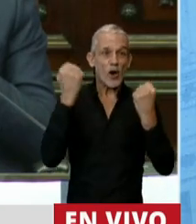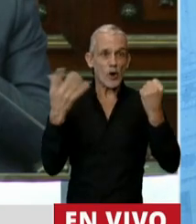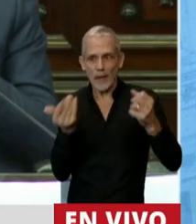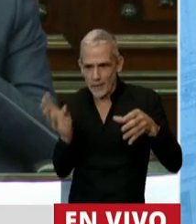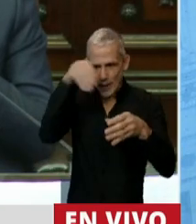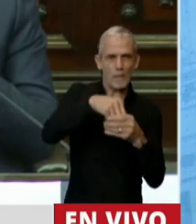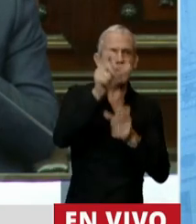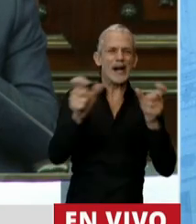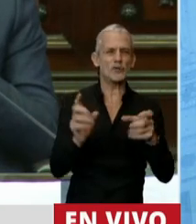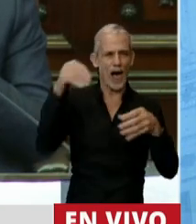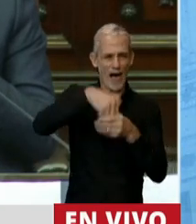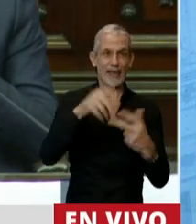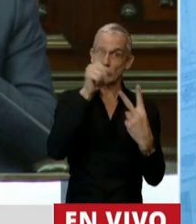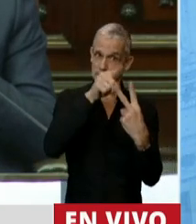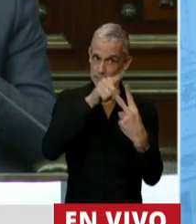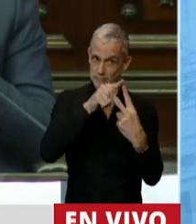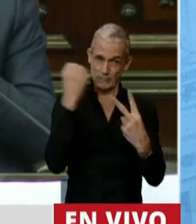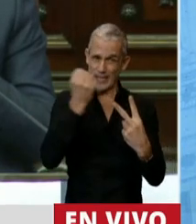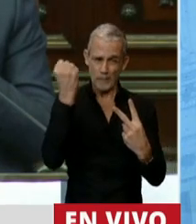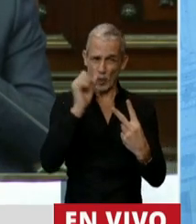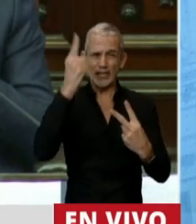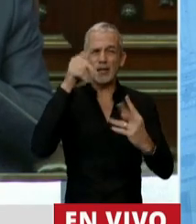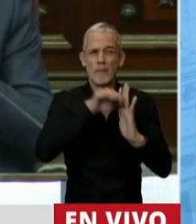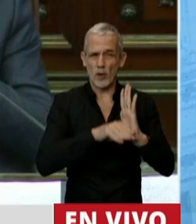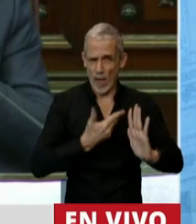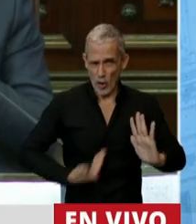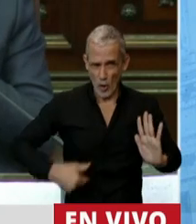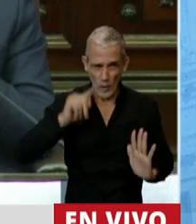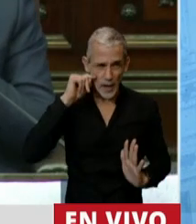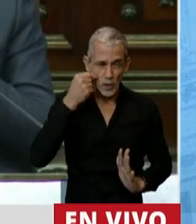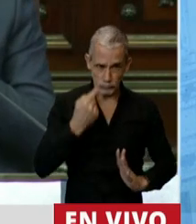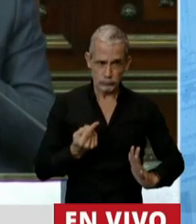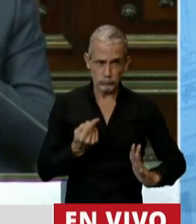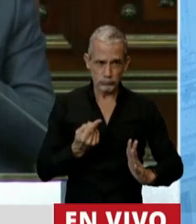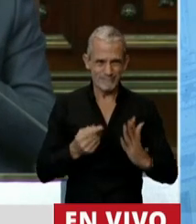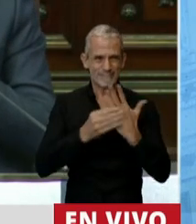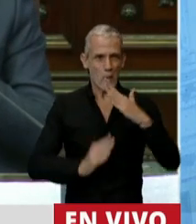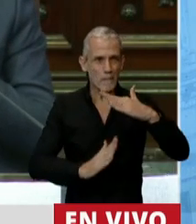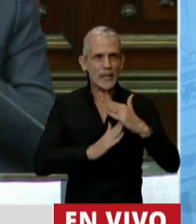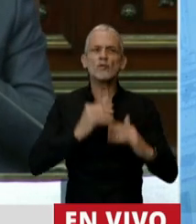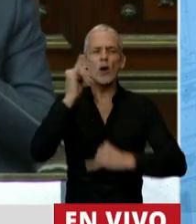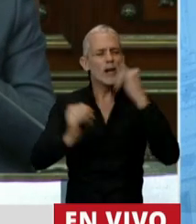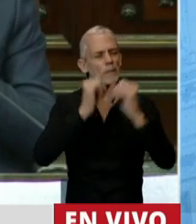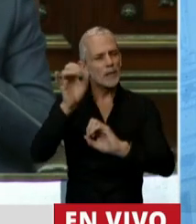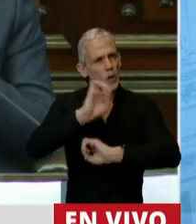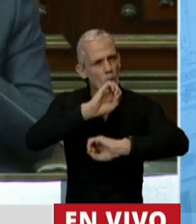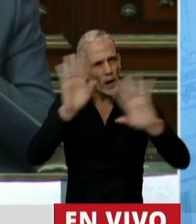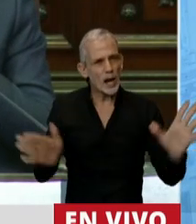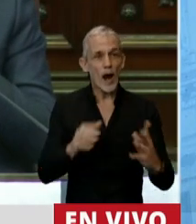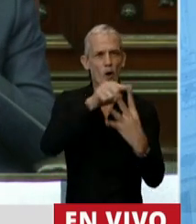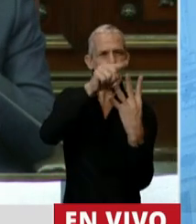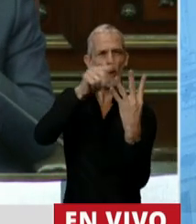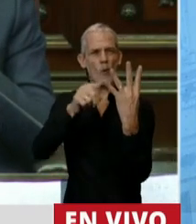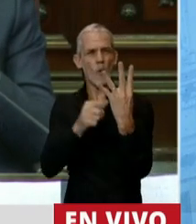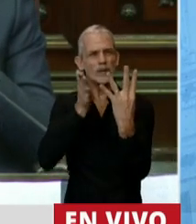Y eso fue una definición fundamental de nuestro gobierno. El jefe de gabinete lo explicó muy bien con los cuatro